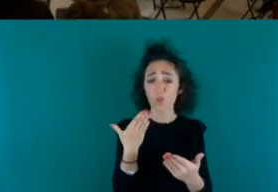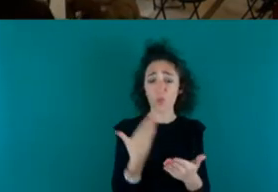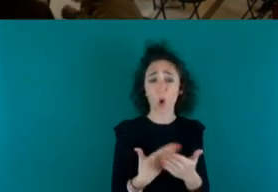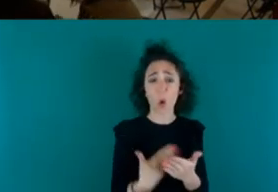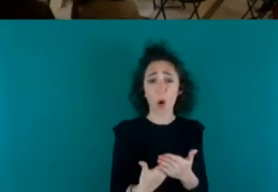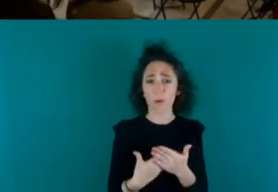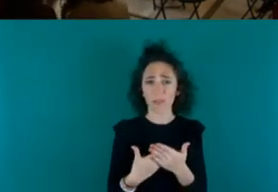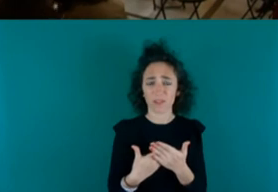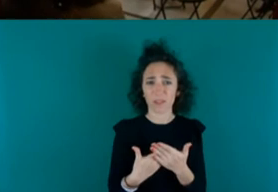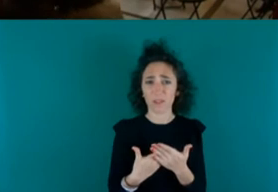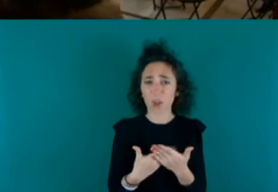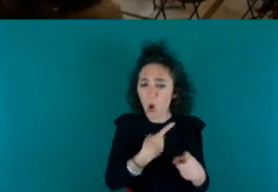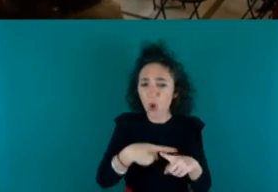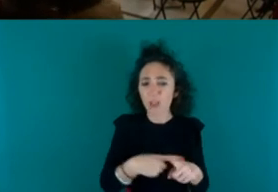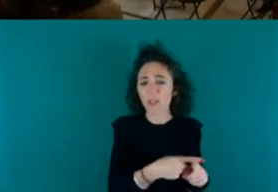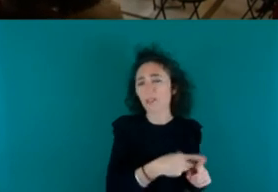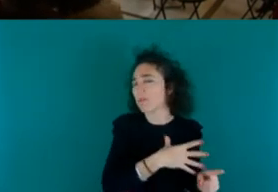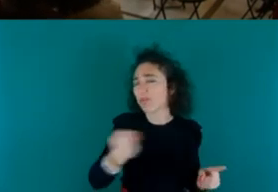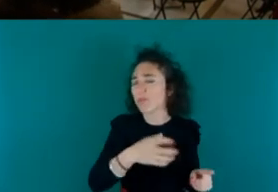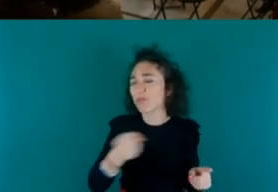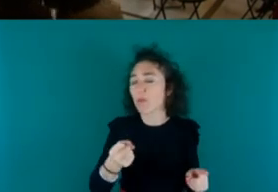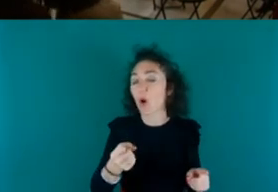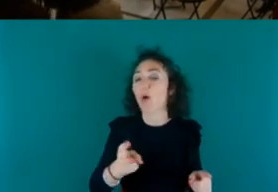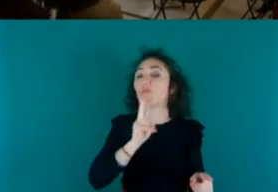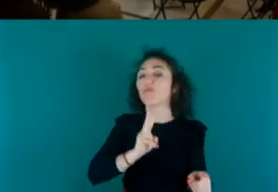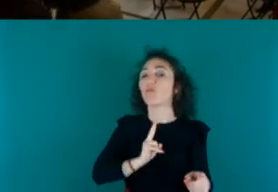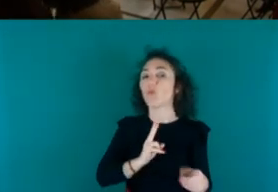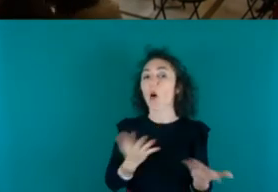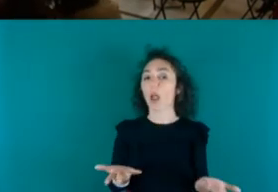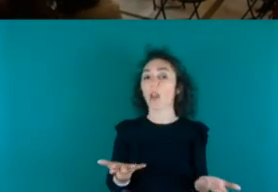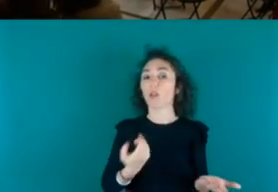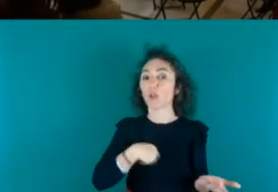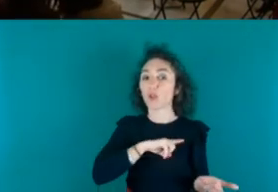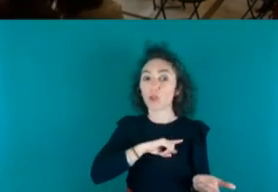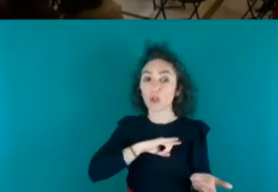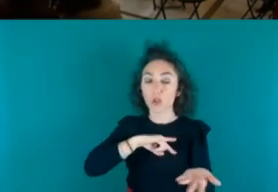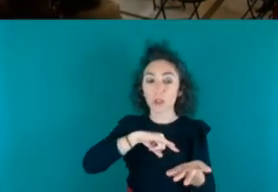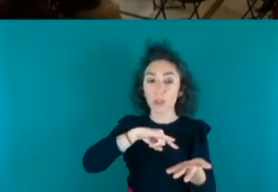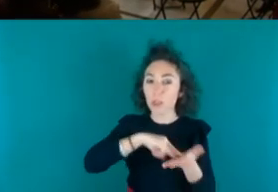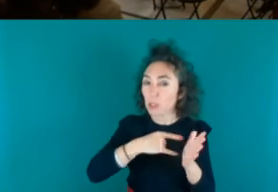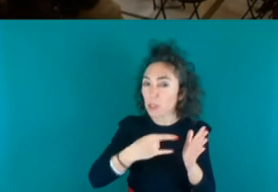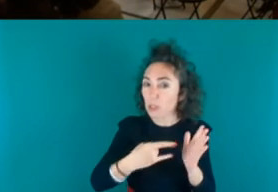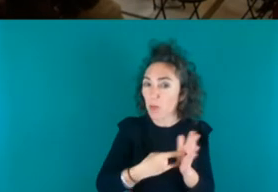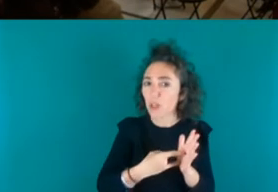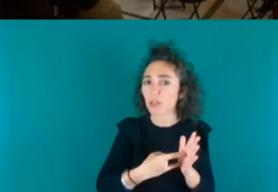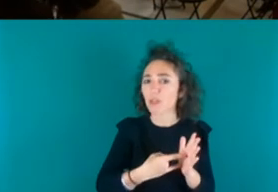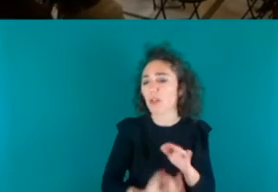está llevando me dijo la policía somos los sistemas fabricar lo que queremos